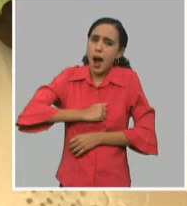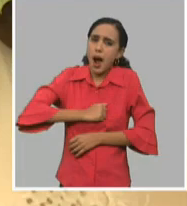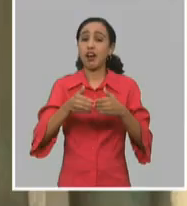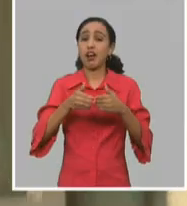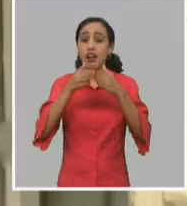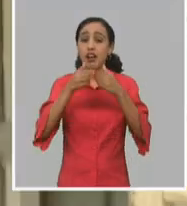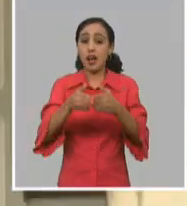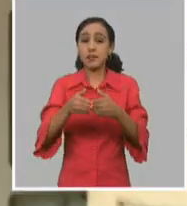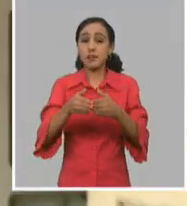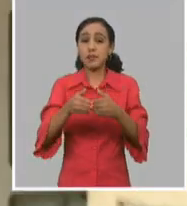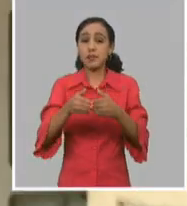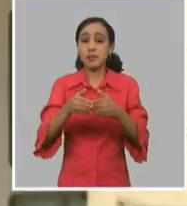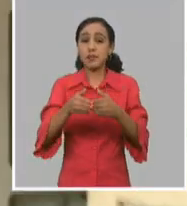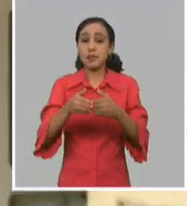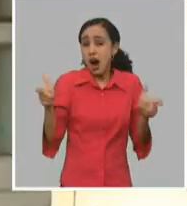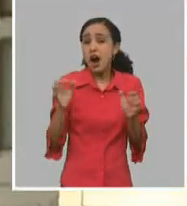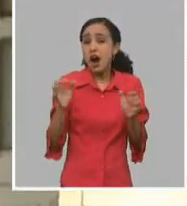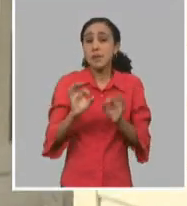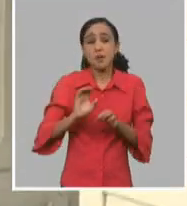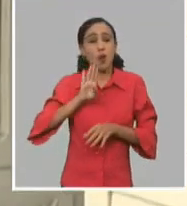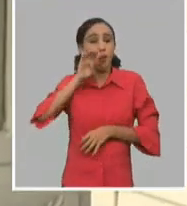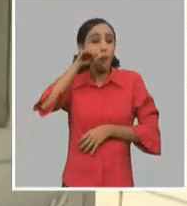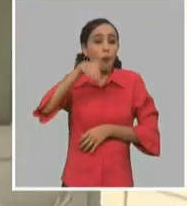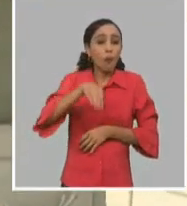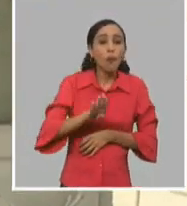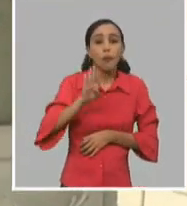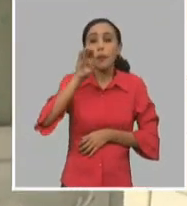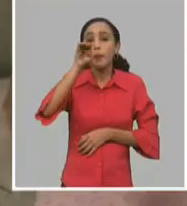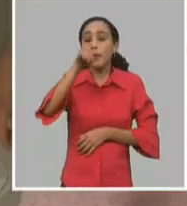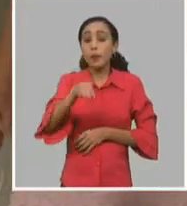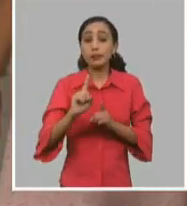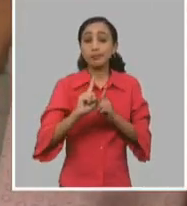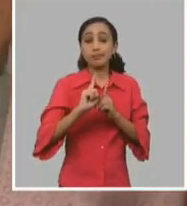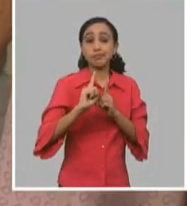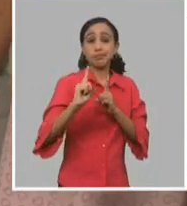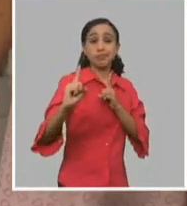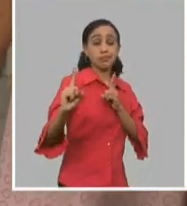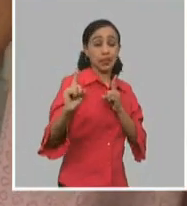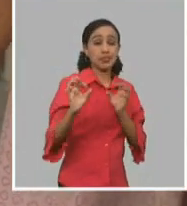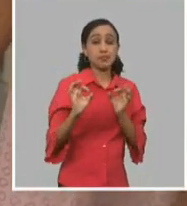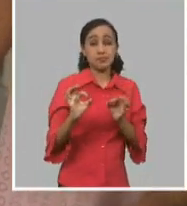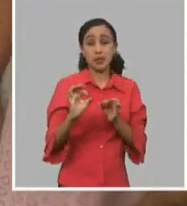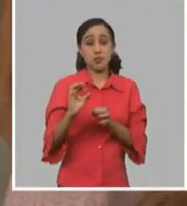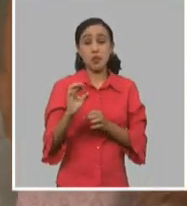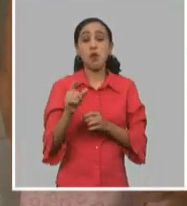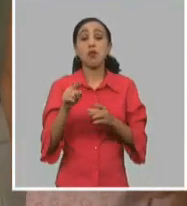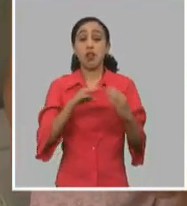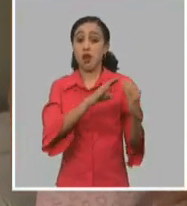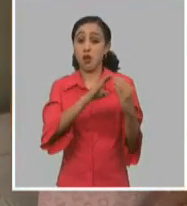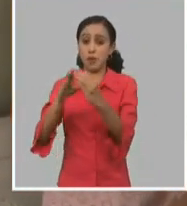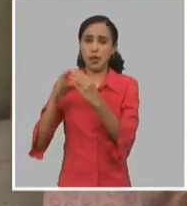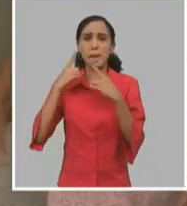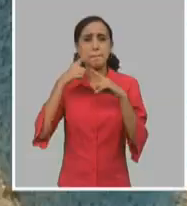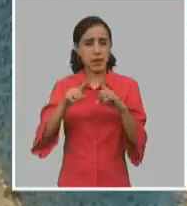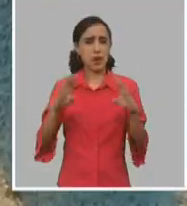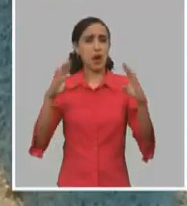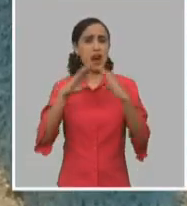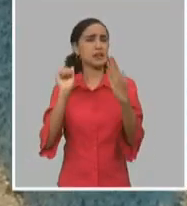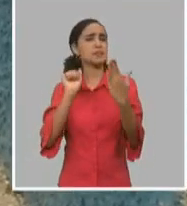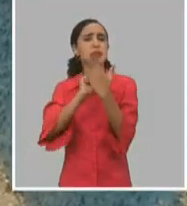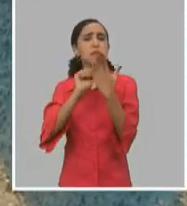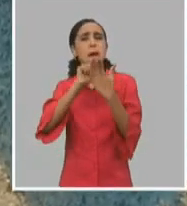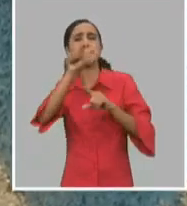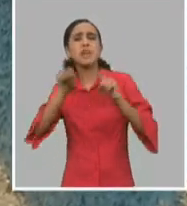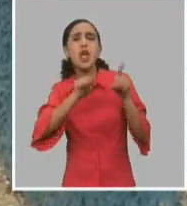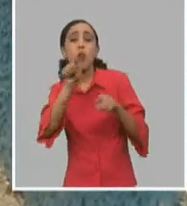de una geografía extensa y muy irregular por las zonas de montaña y la distancia entre sus comunidades. Pero aquí la pesquisa activa llegó